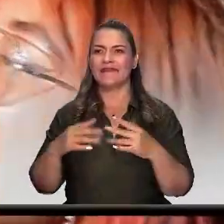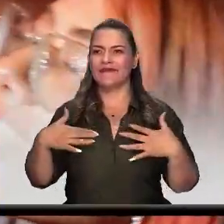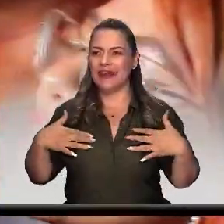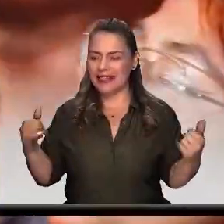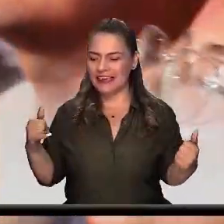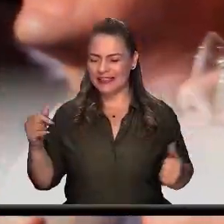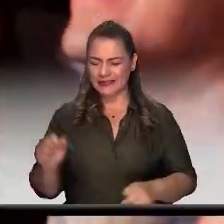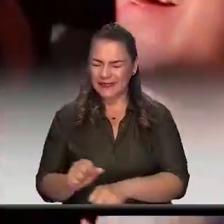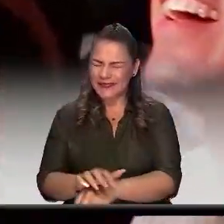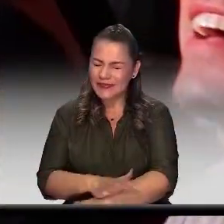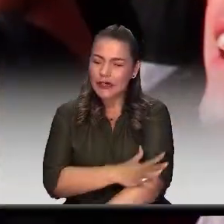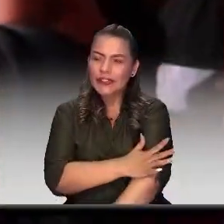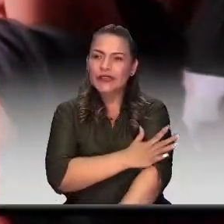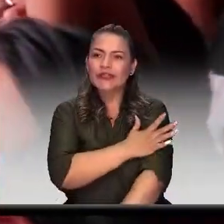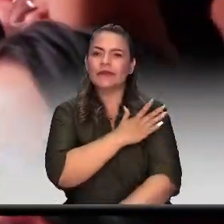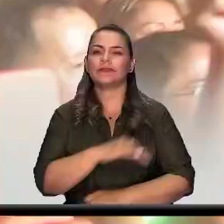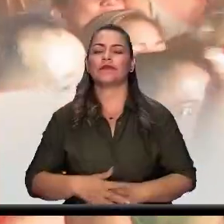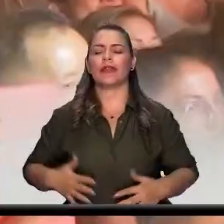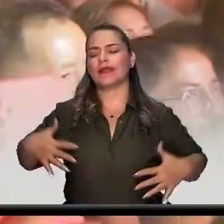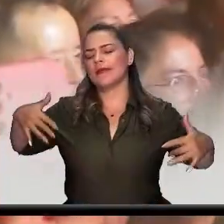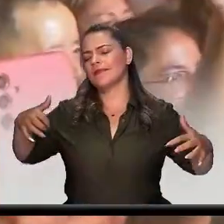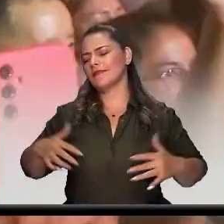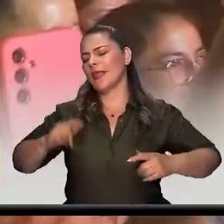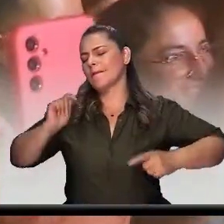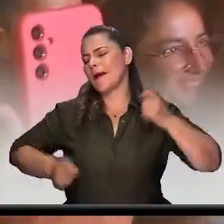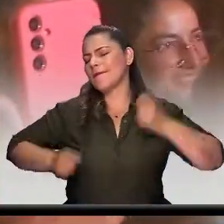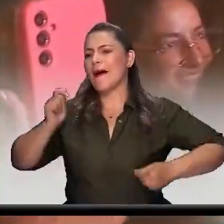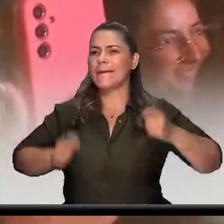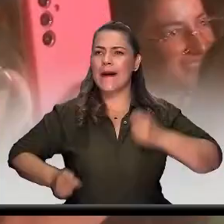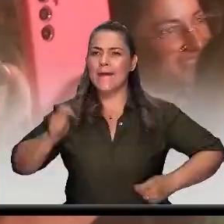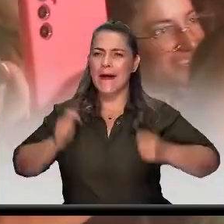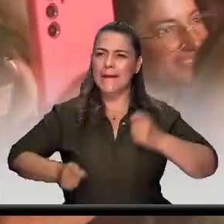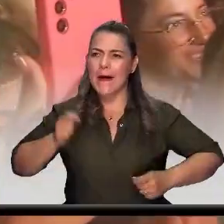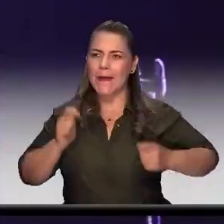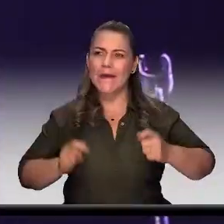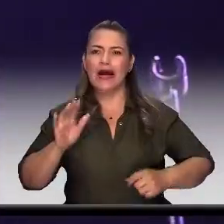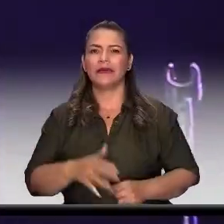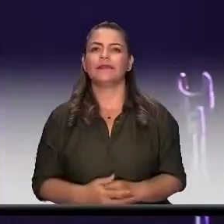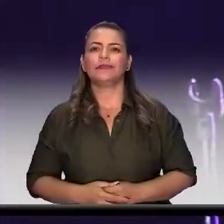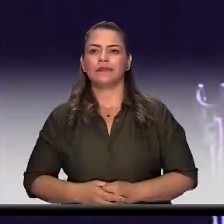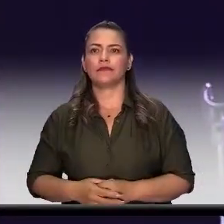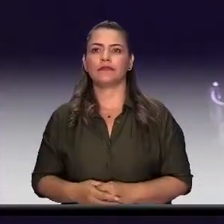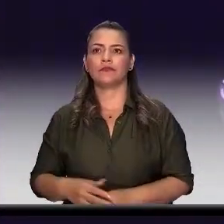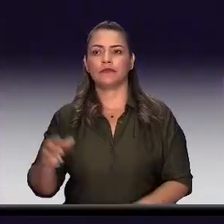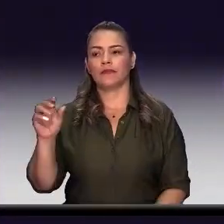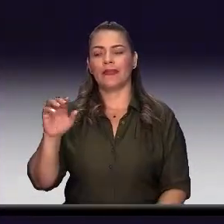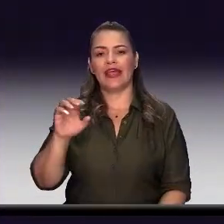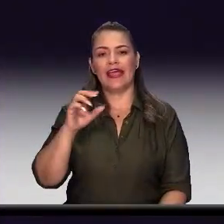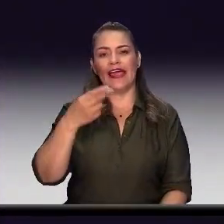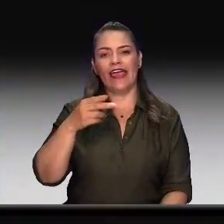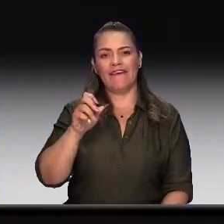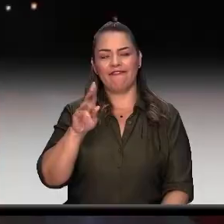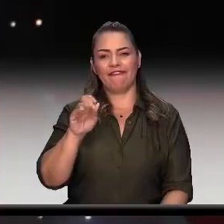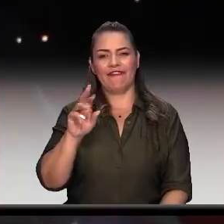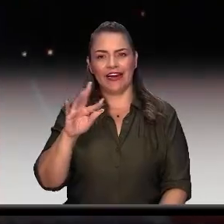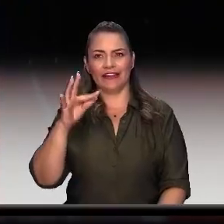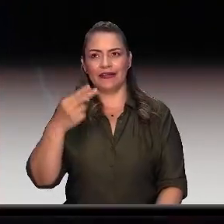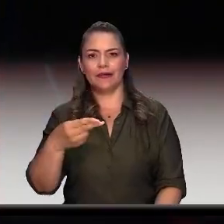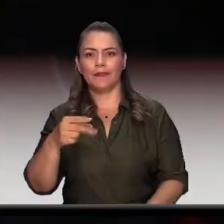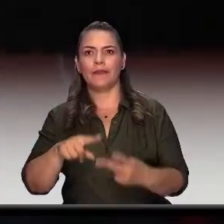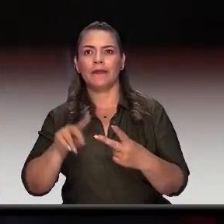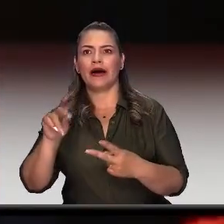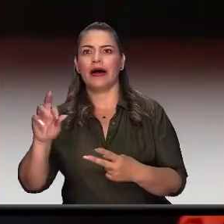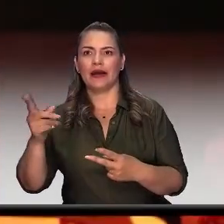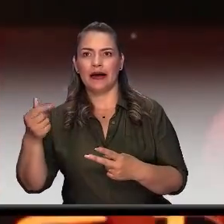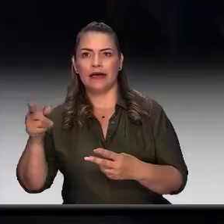talento el vallenato y la salsa resonaron en cada rincón con la inigualable voz de Eber Vargas el sabor inconfundible del